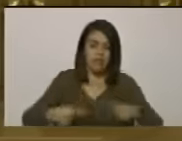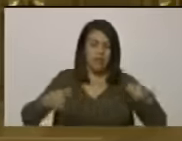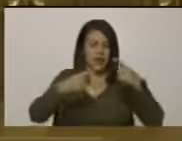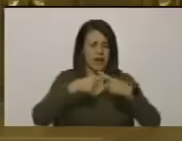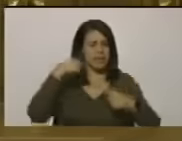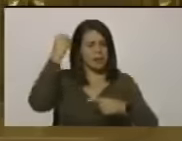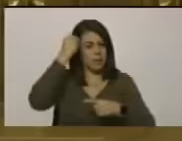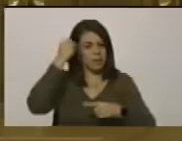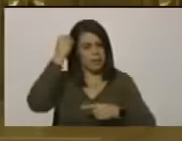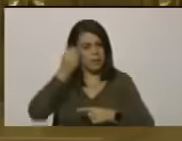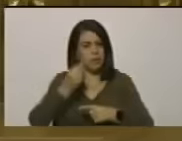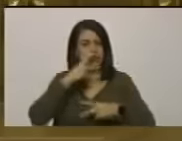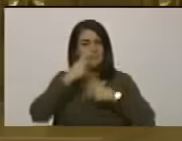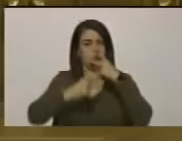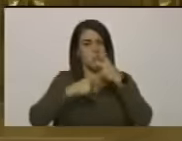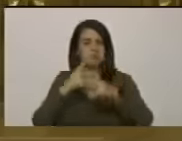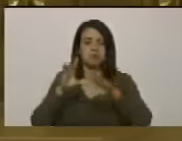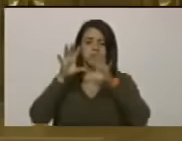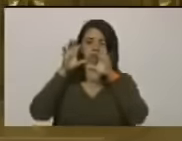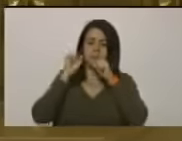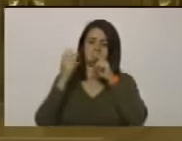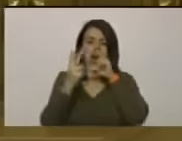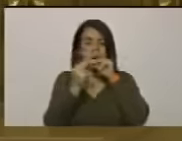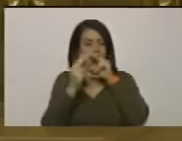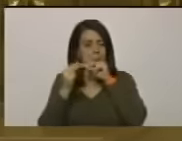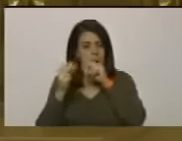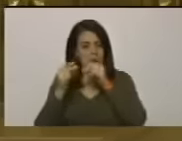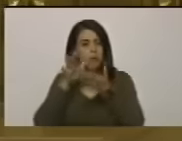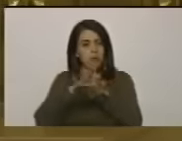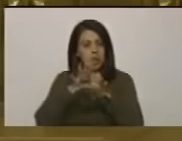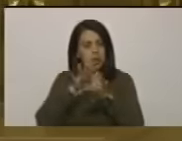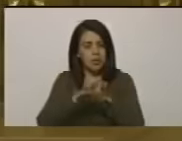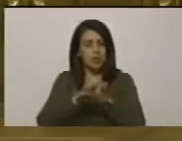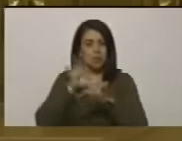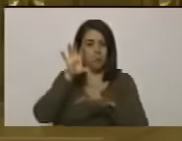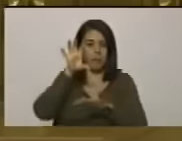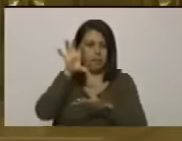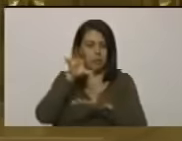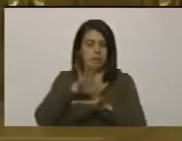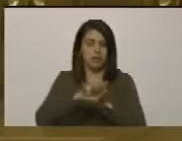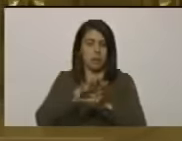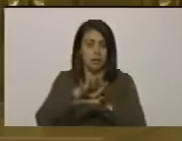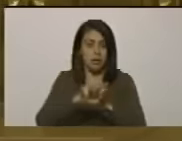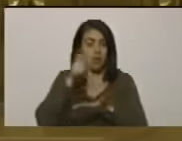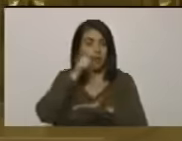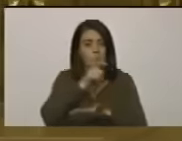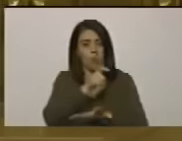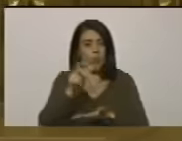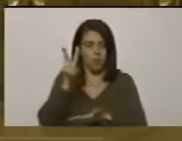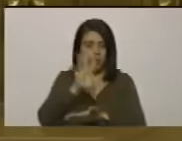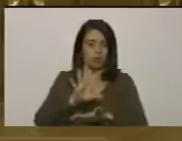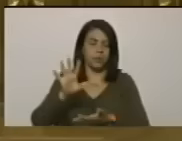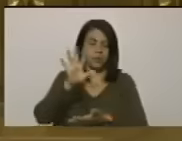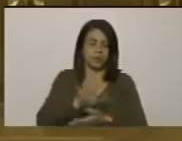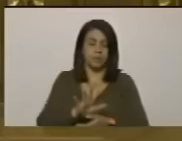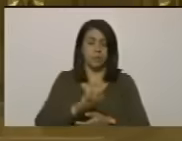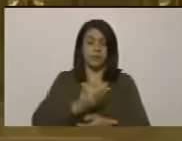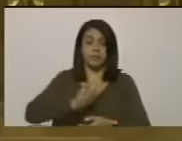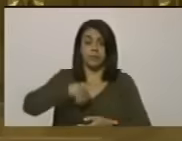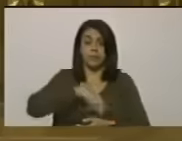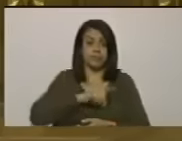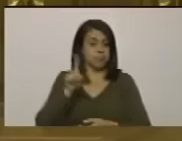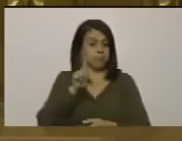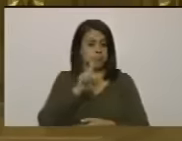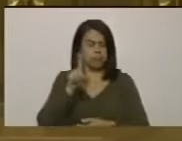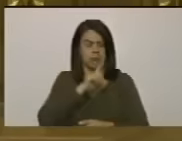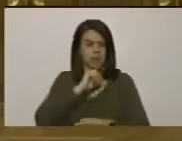podemos entendernos podemos entendernos por el bien del país por el bien del pueblo de Venezuela. A nosotros no